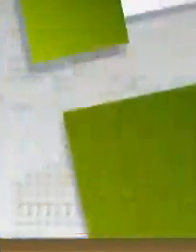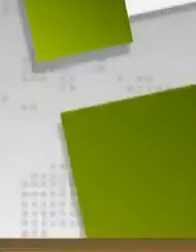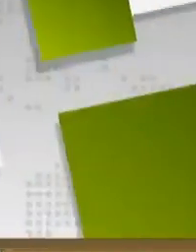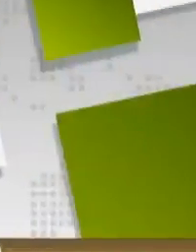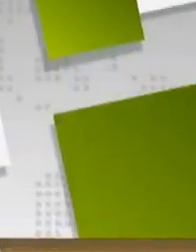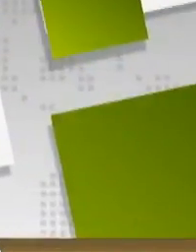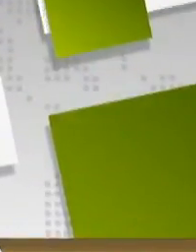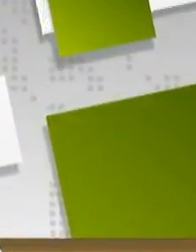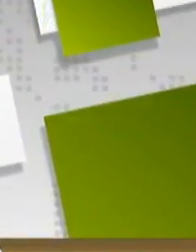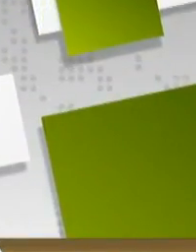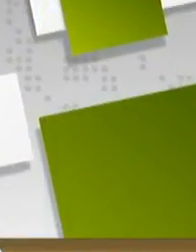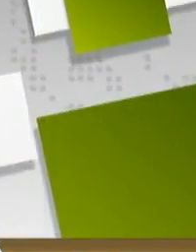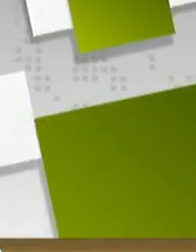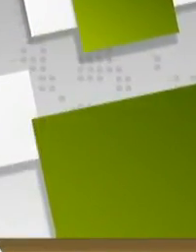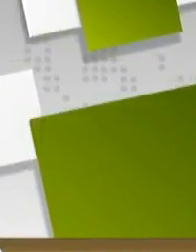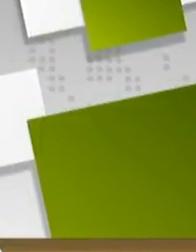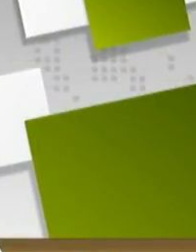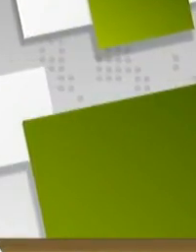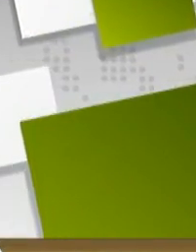Música Música